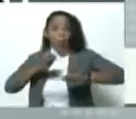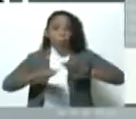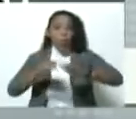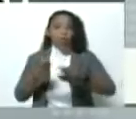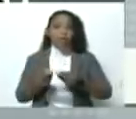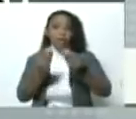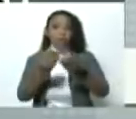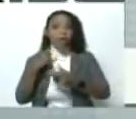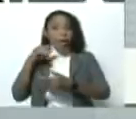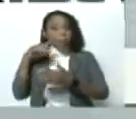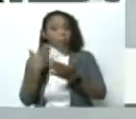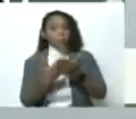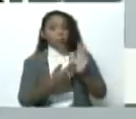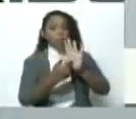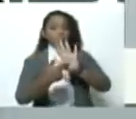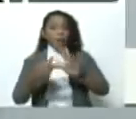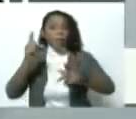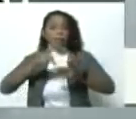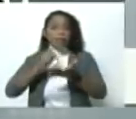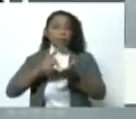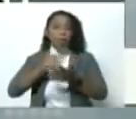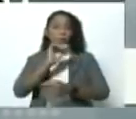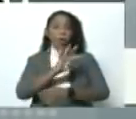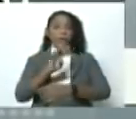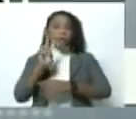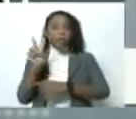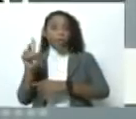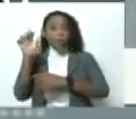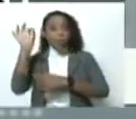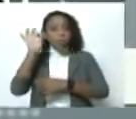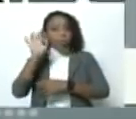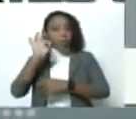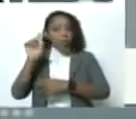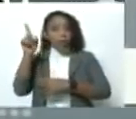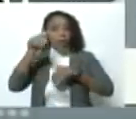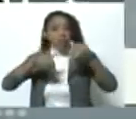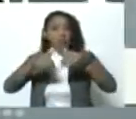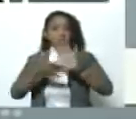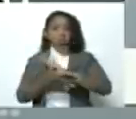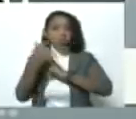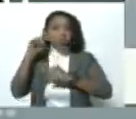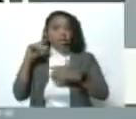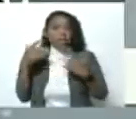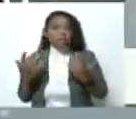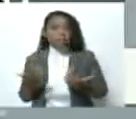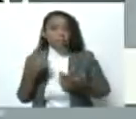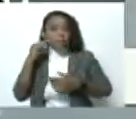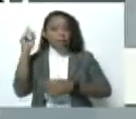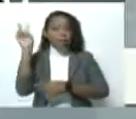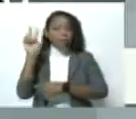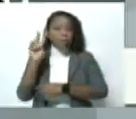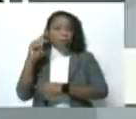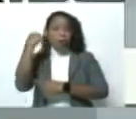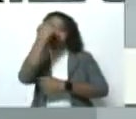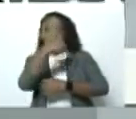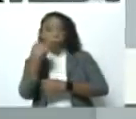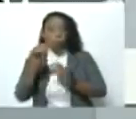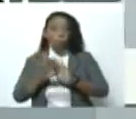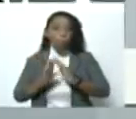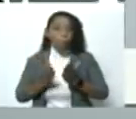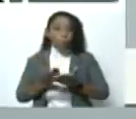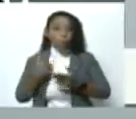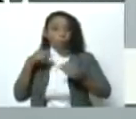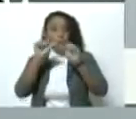de la demostración de la participación de más del 42% del electorado, ¿qué sensación va a quedar de esa Venezuela de cara al mundo con un sistema